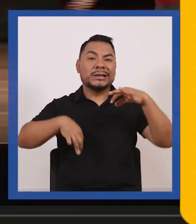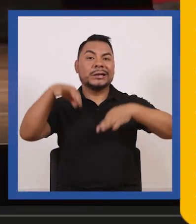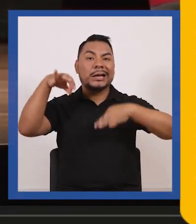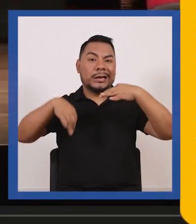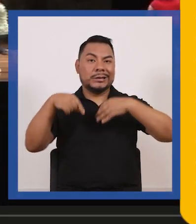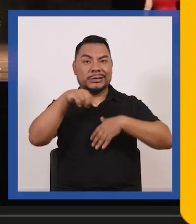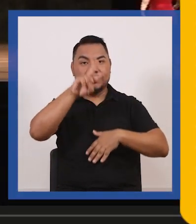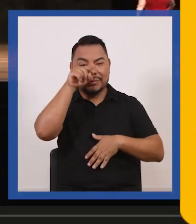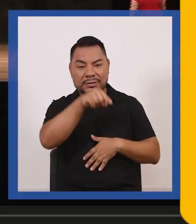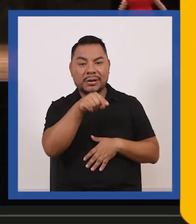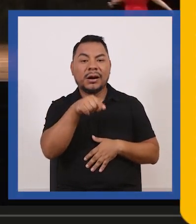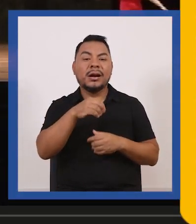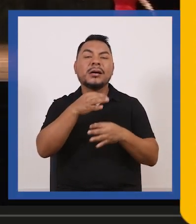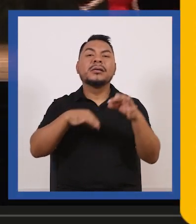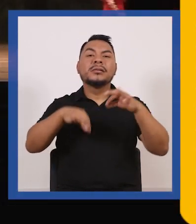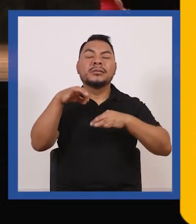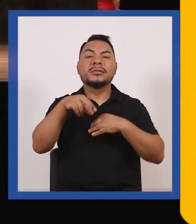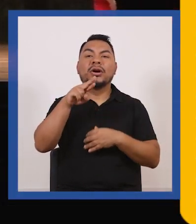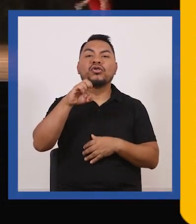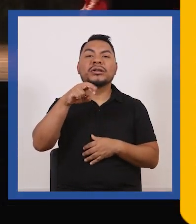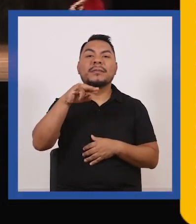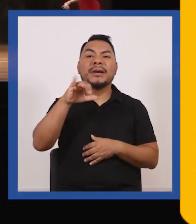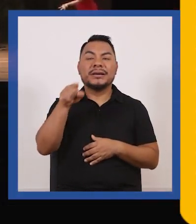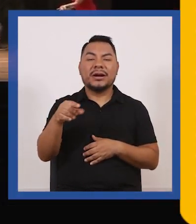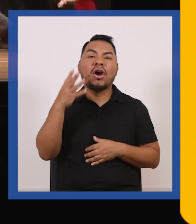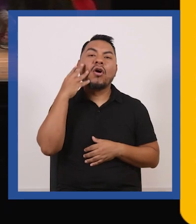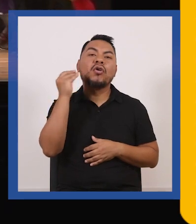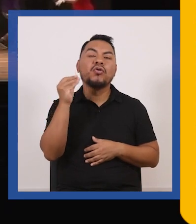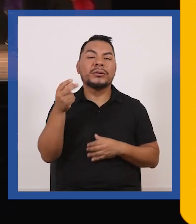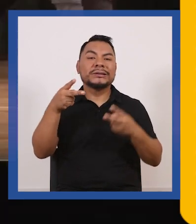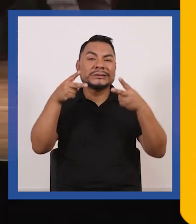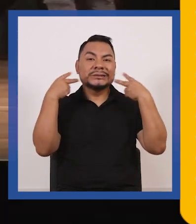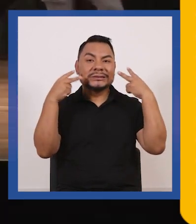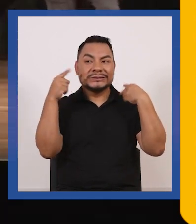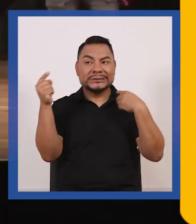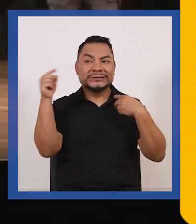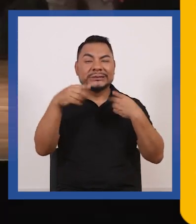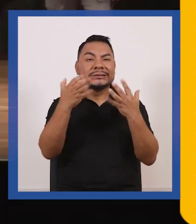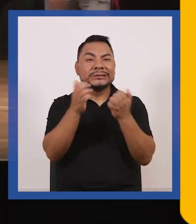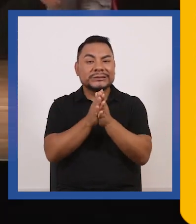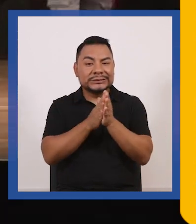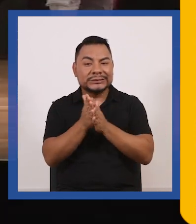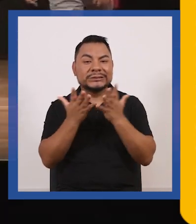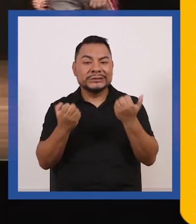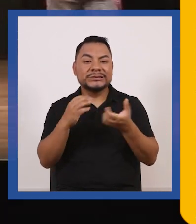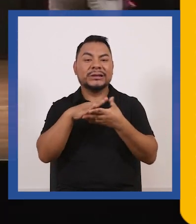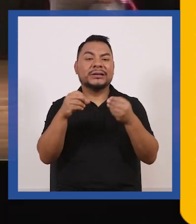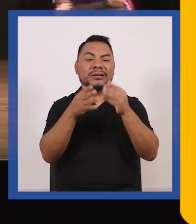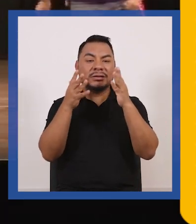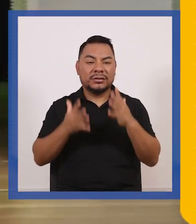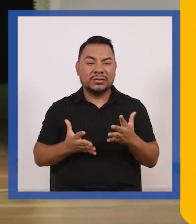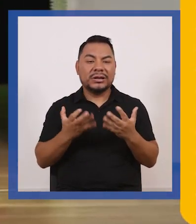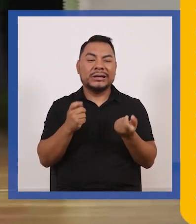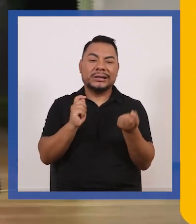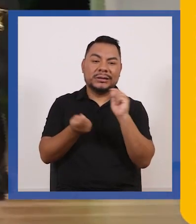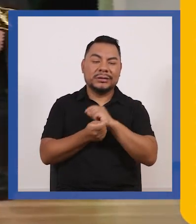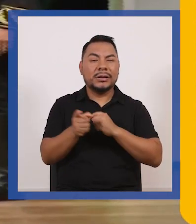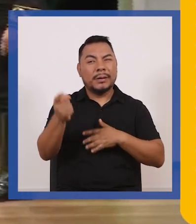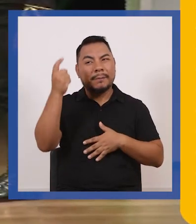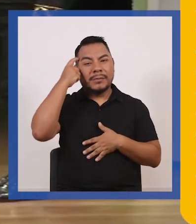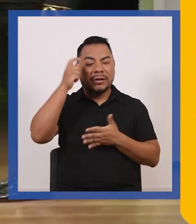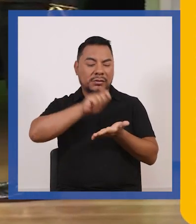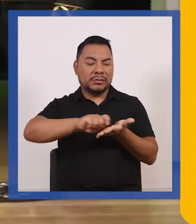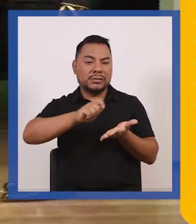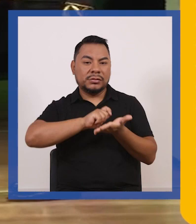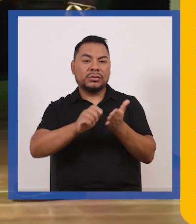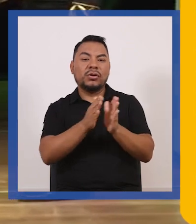teatro nacional una obra que presenta a Rosemary un adolescente de Iquitos que desea convertirse en historiadora un día pensando en su